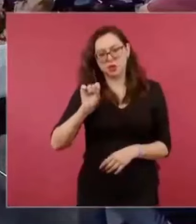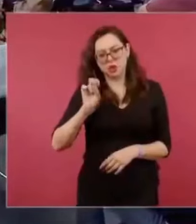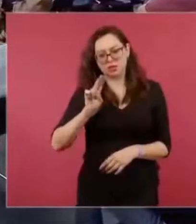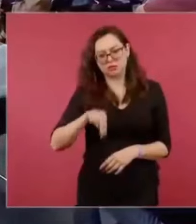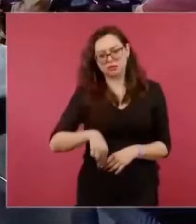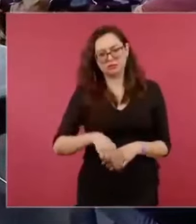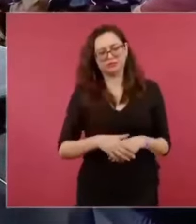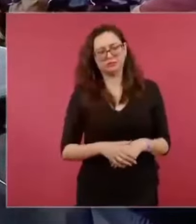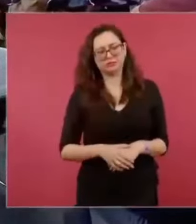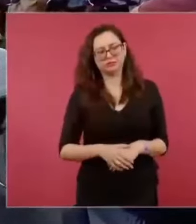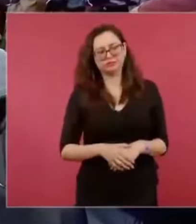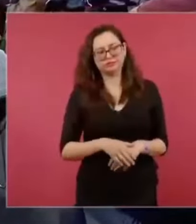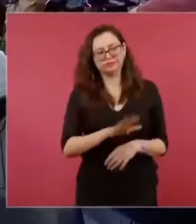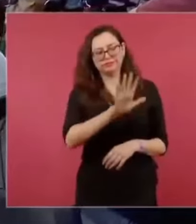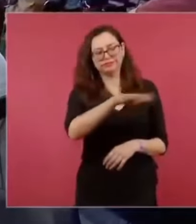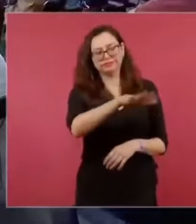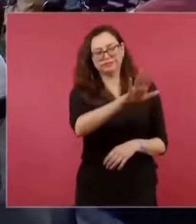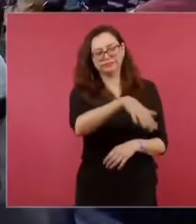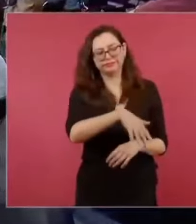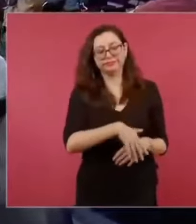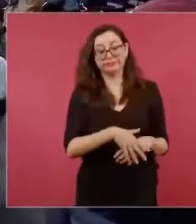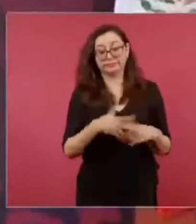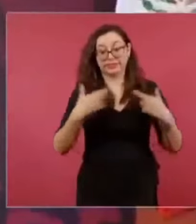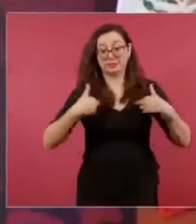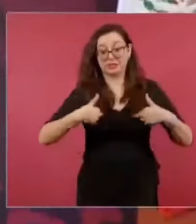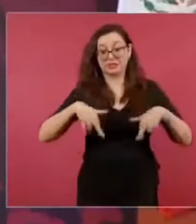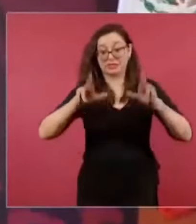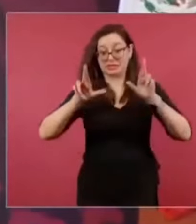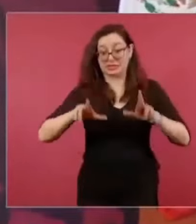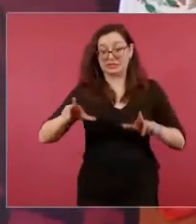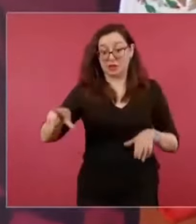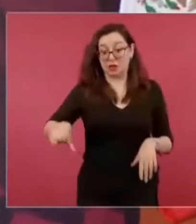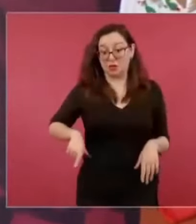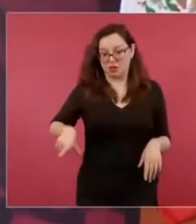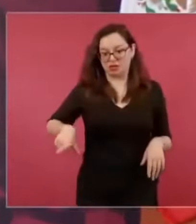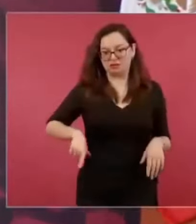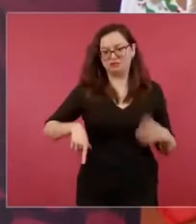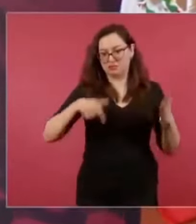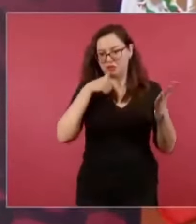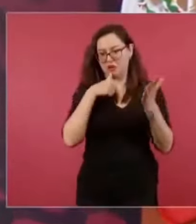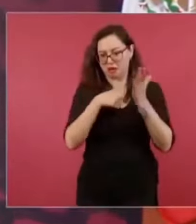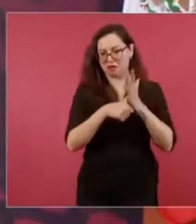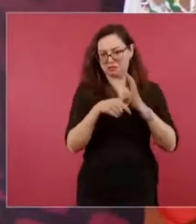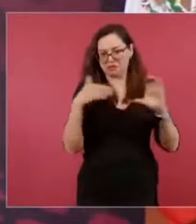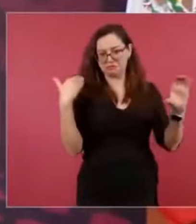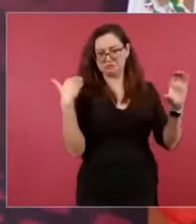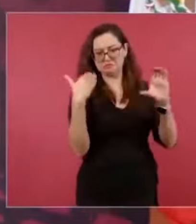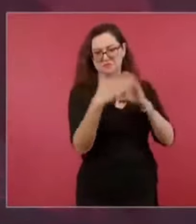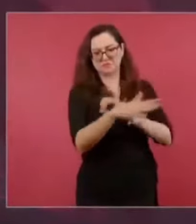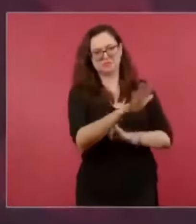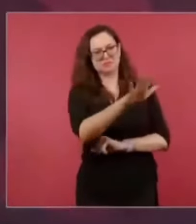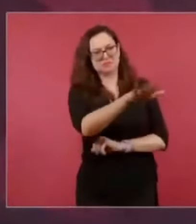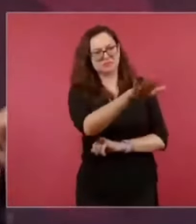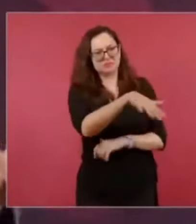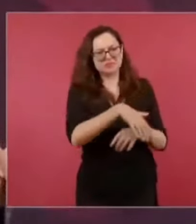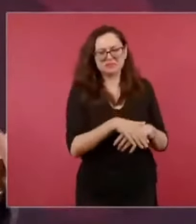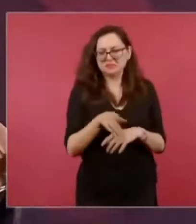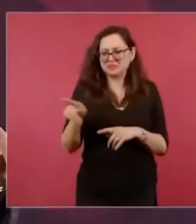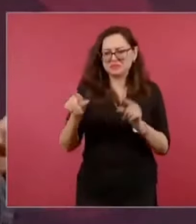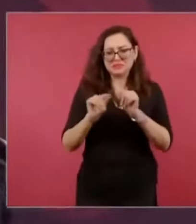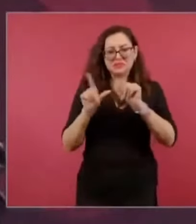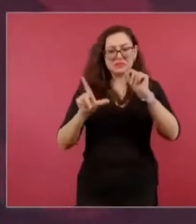pero es buenísima. Dice, dice, no necesitamos invadir México para